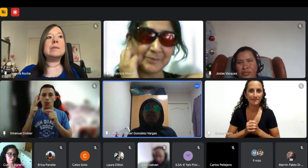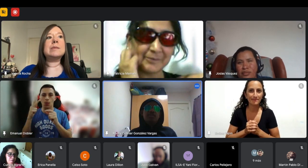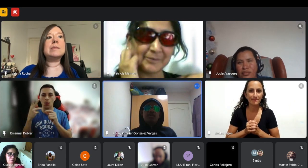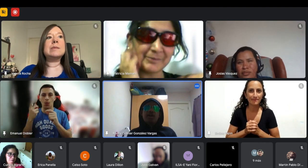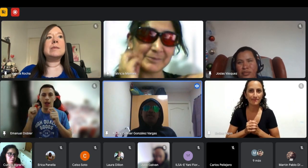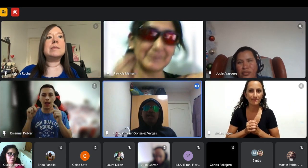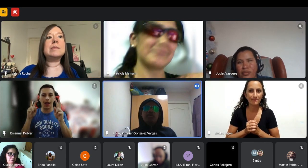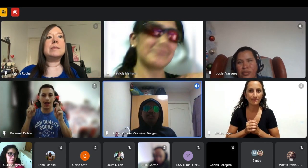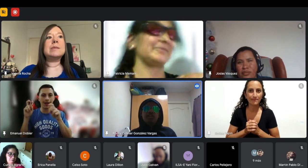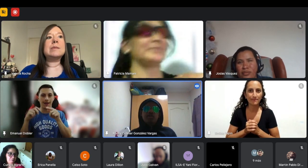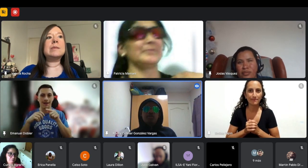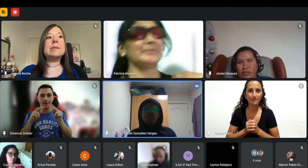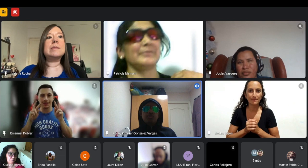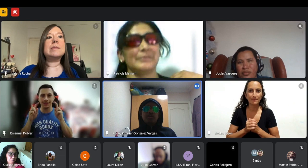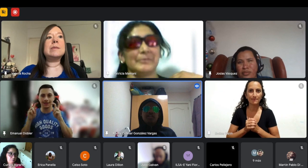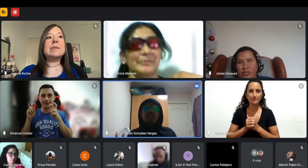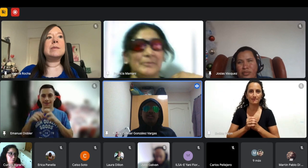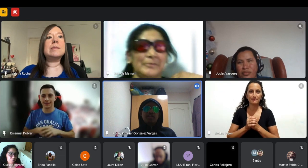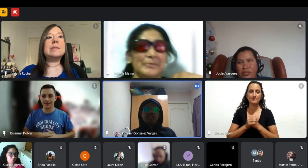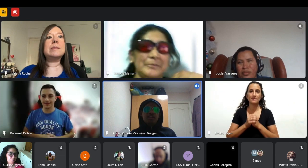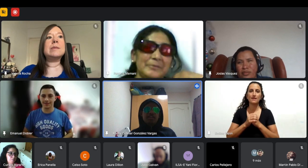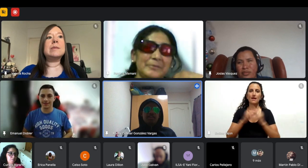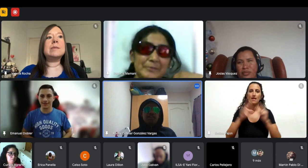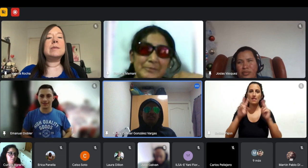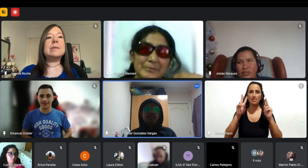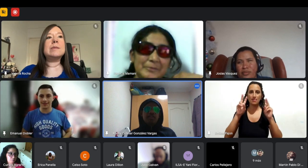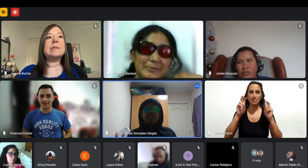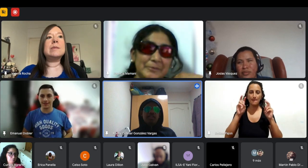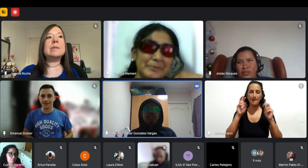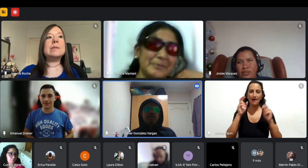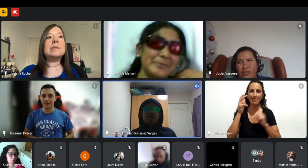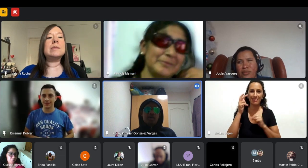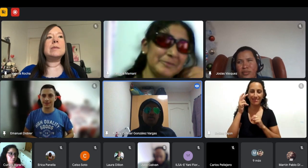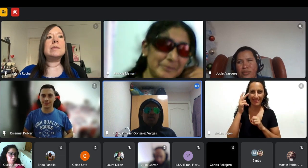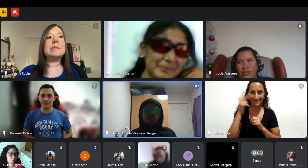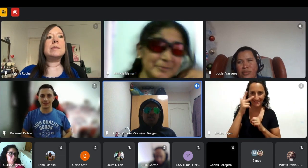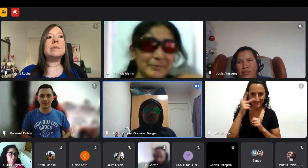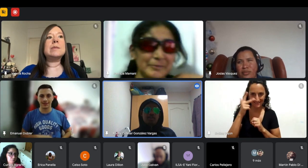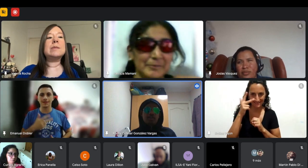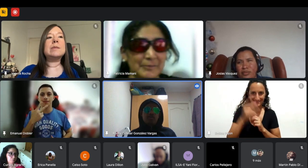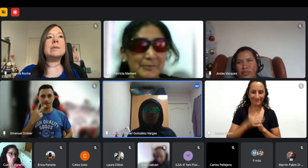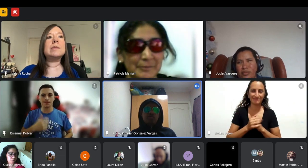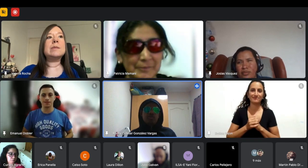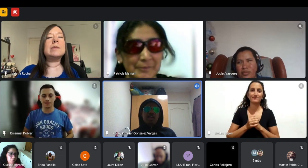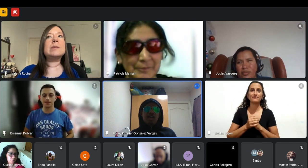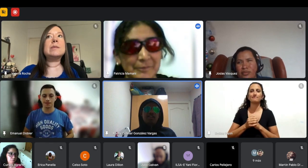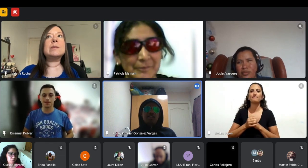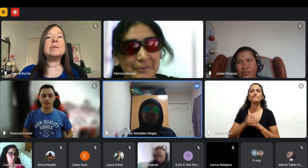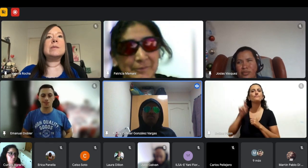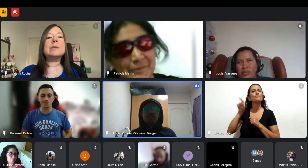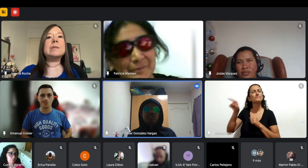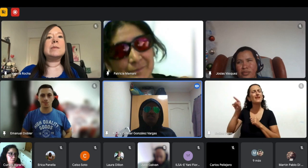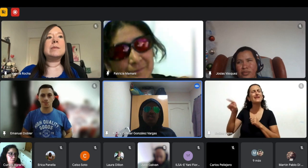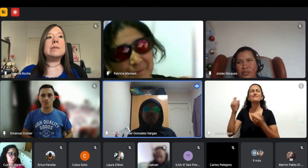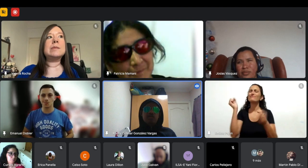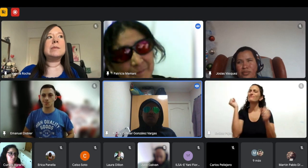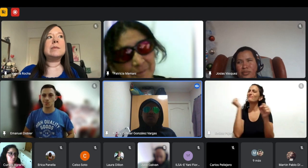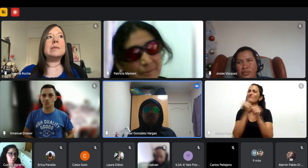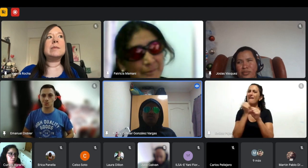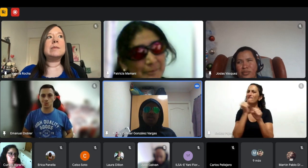todavía no he tenido la oportunidad de de tener trabajo o de de consultar de